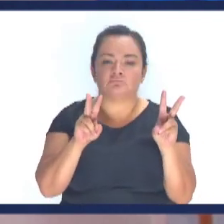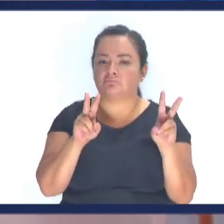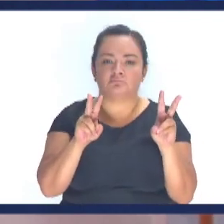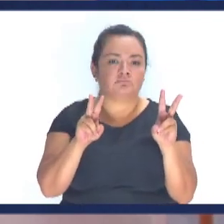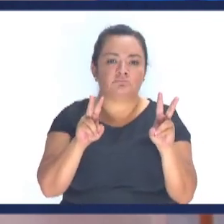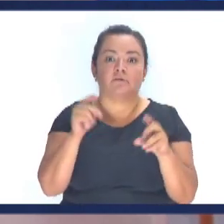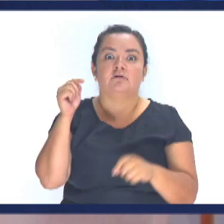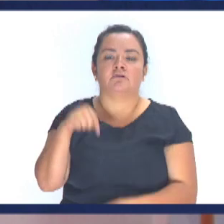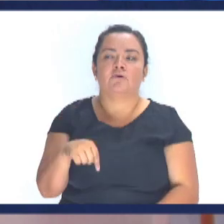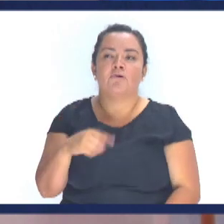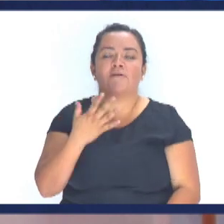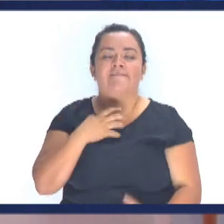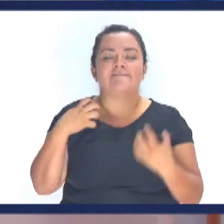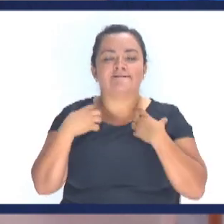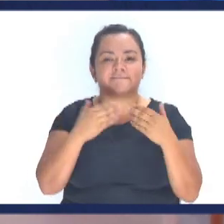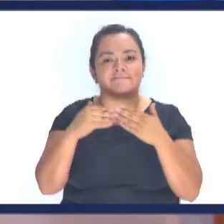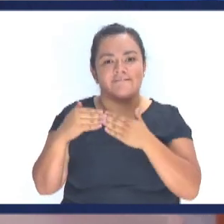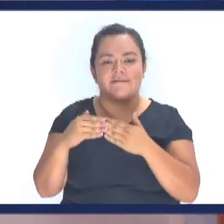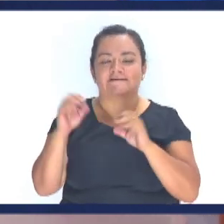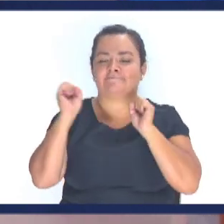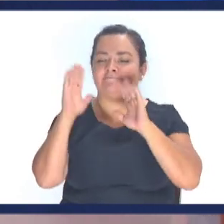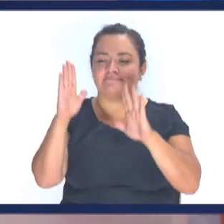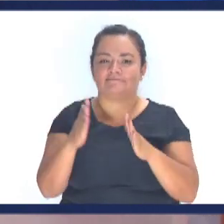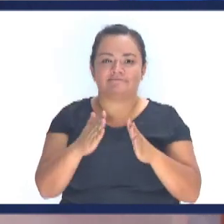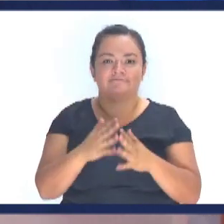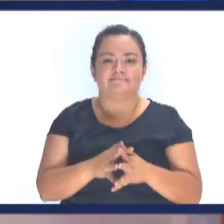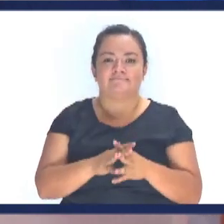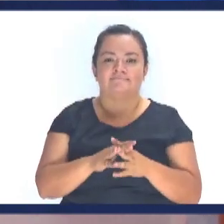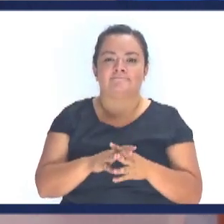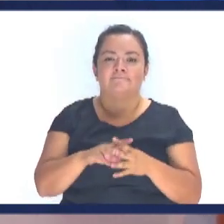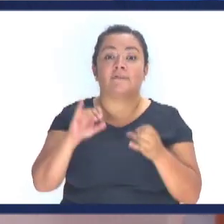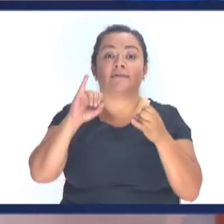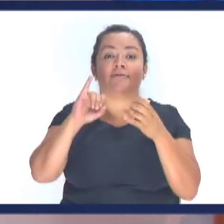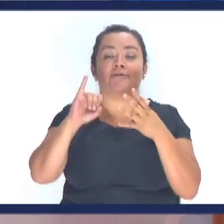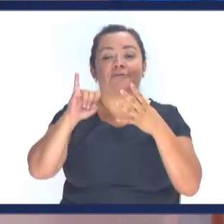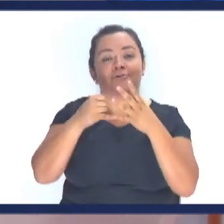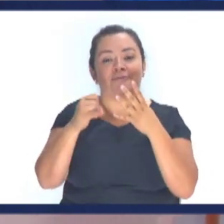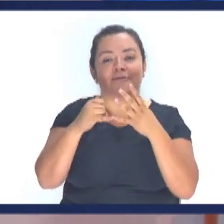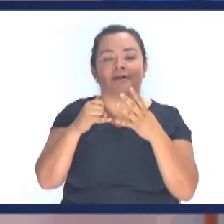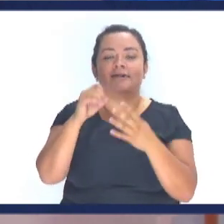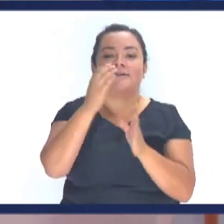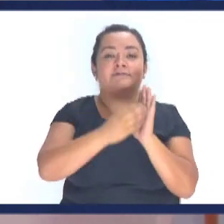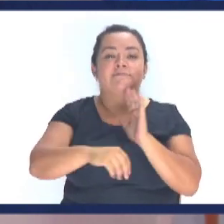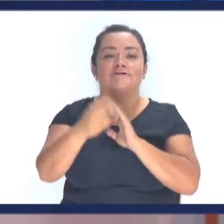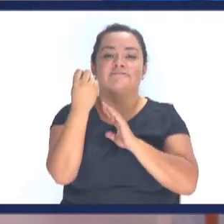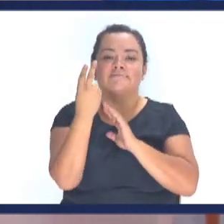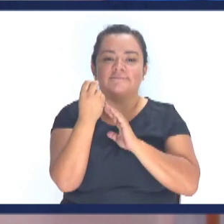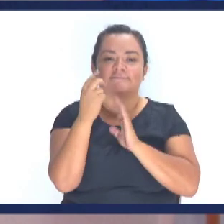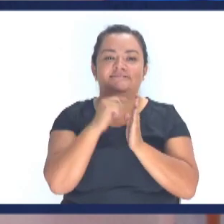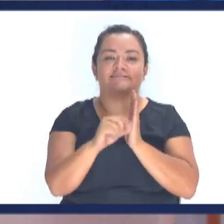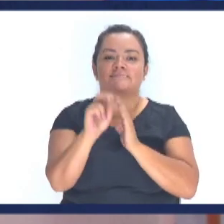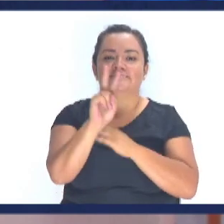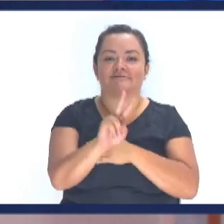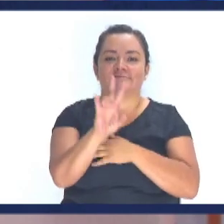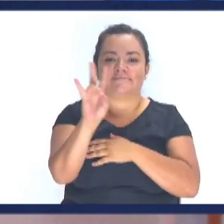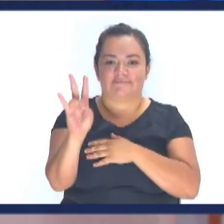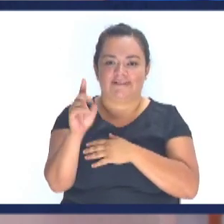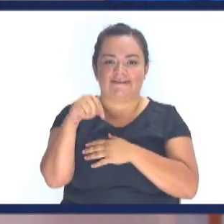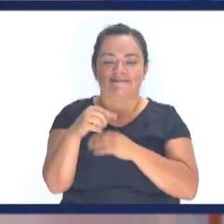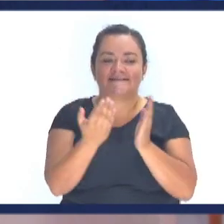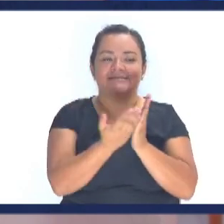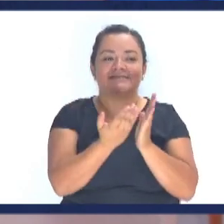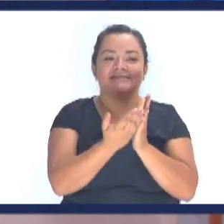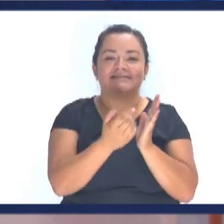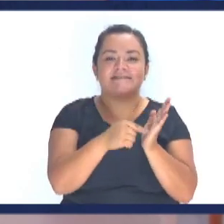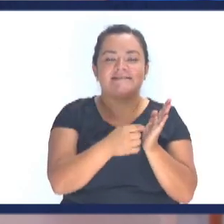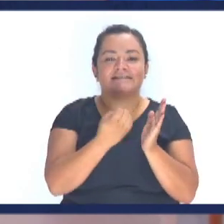mágica es un estilo de vida que trae mucha bendición Estoy en Juan 12 27 si a los llanos me dicen un fuerte amén estas son palabras de